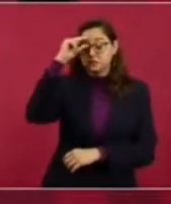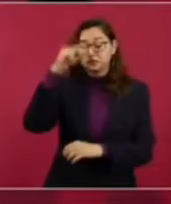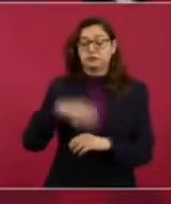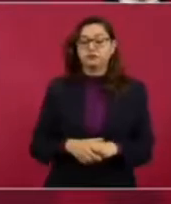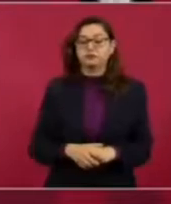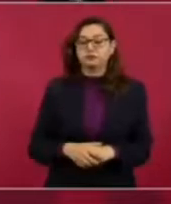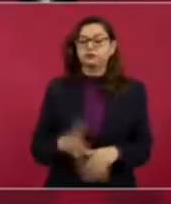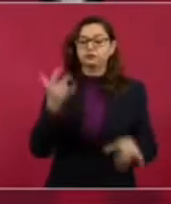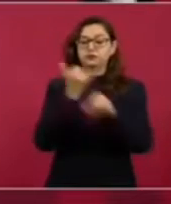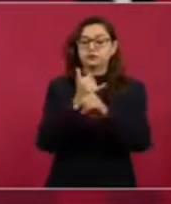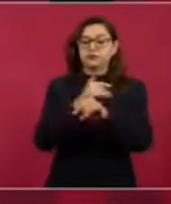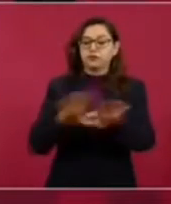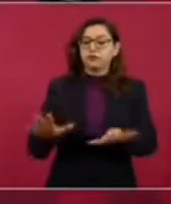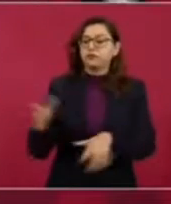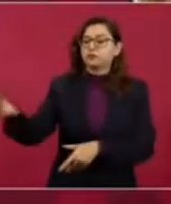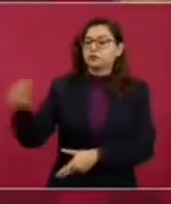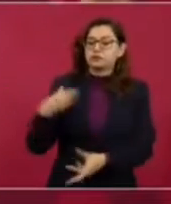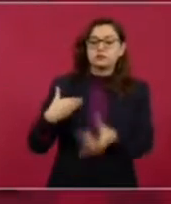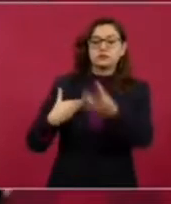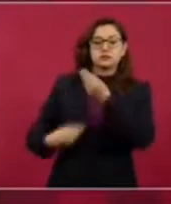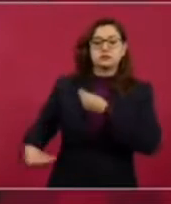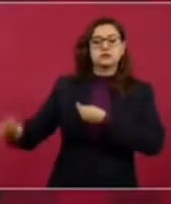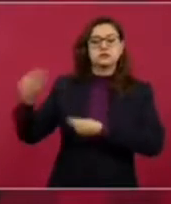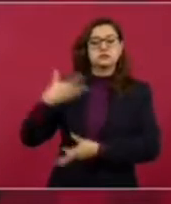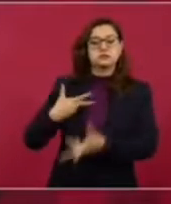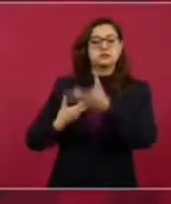haciendo llegar información.